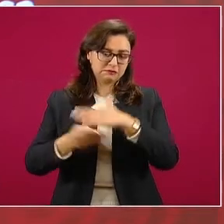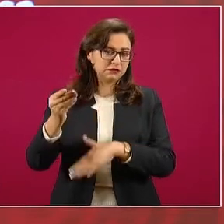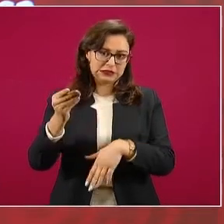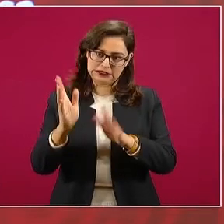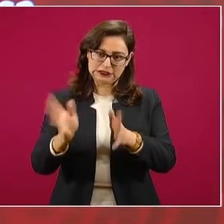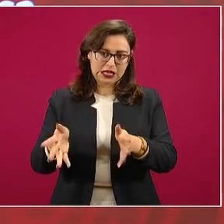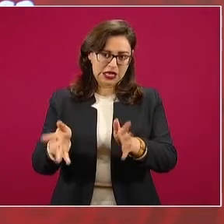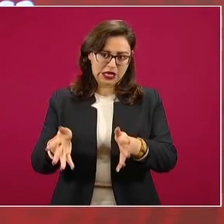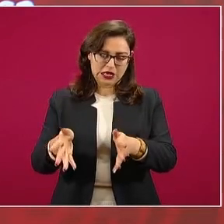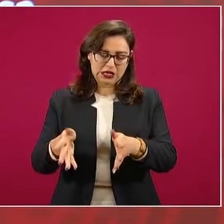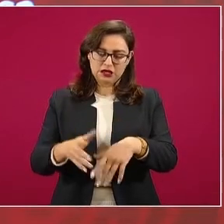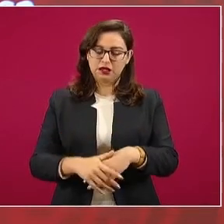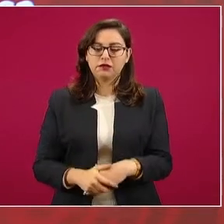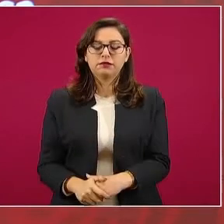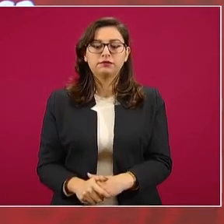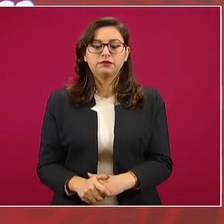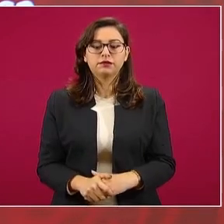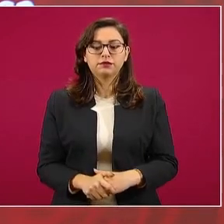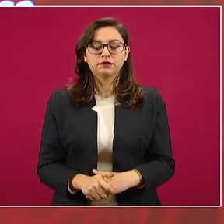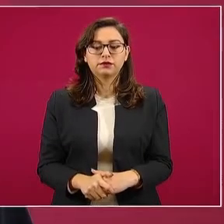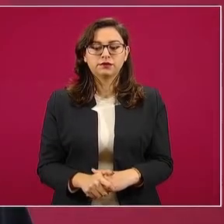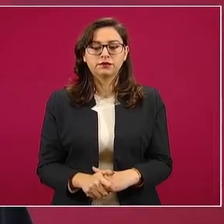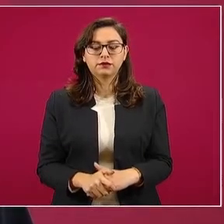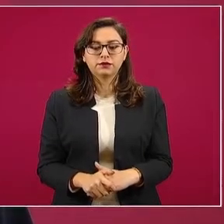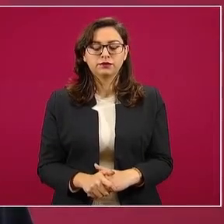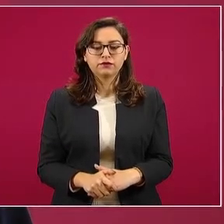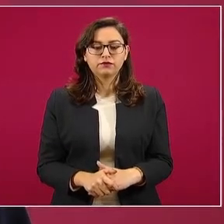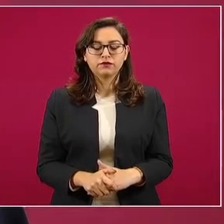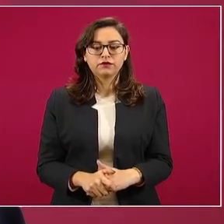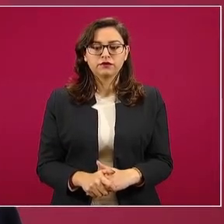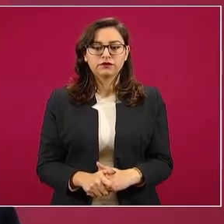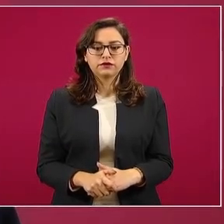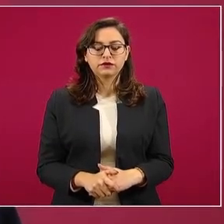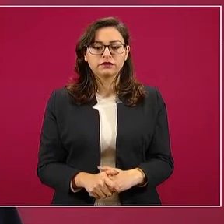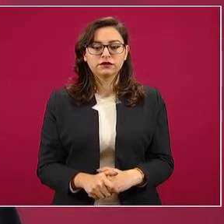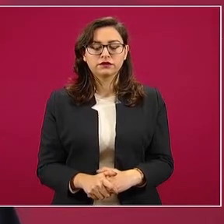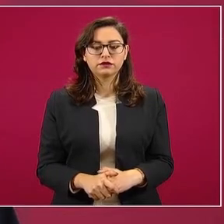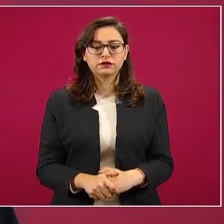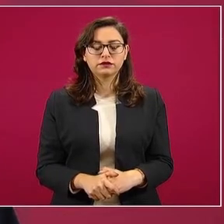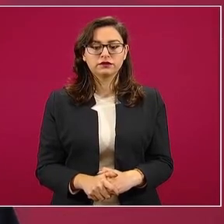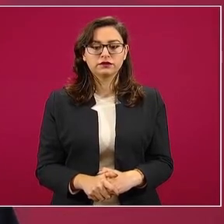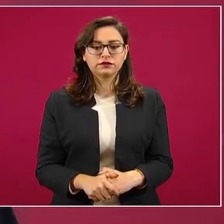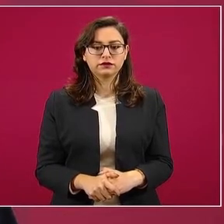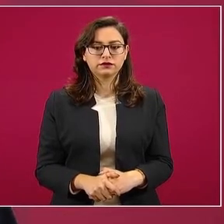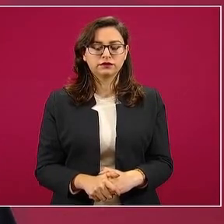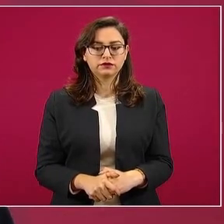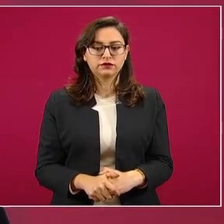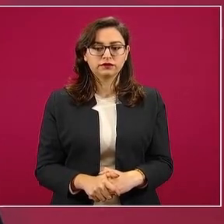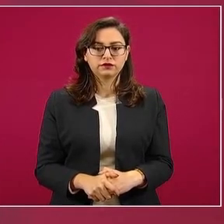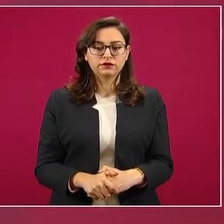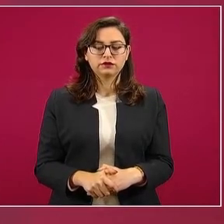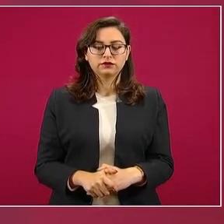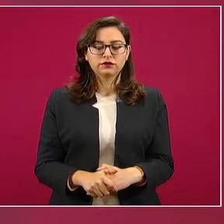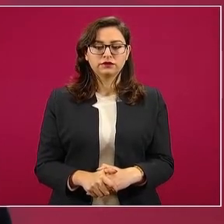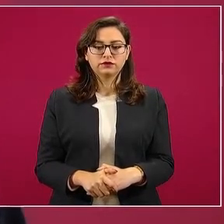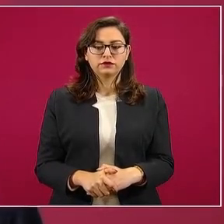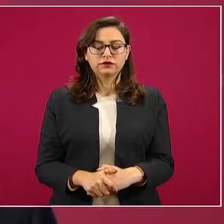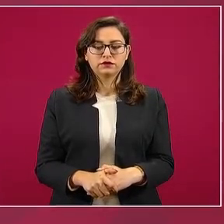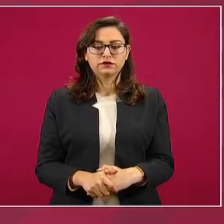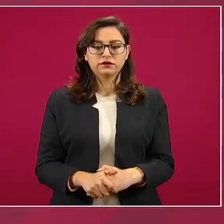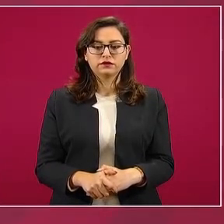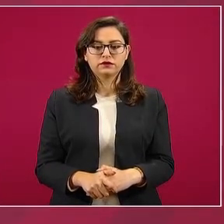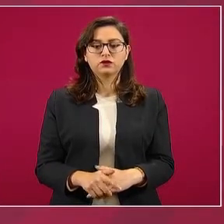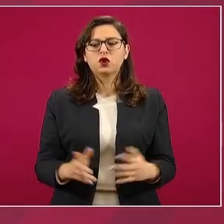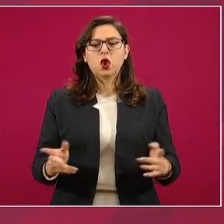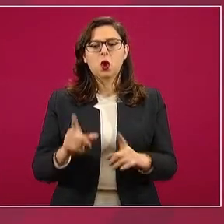El propósito es de que no se abuse de